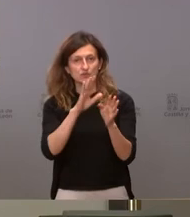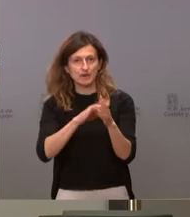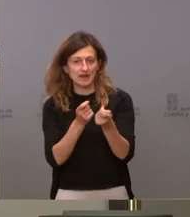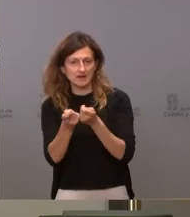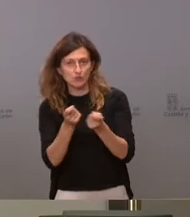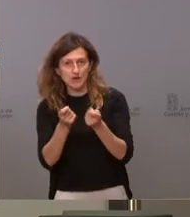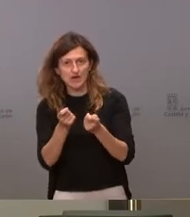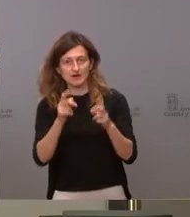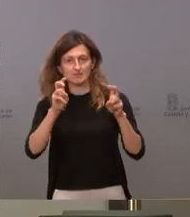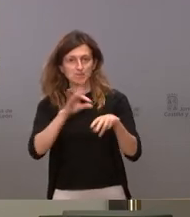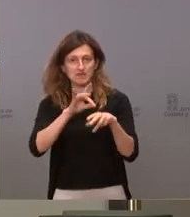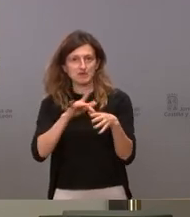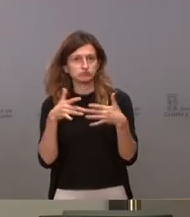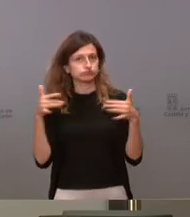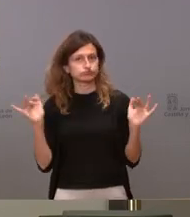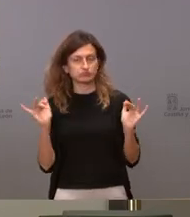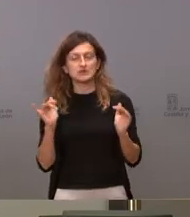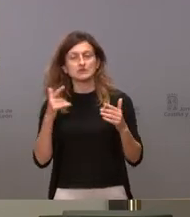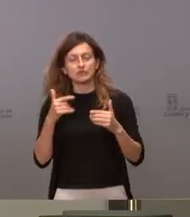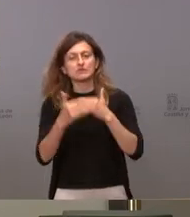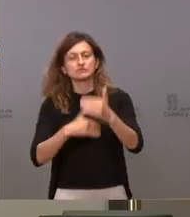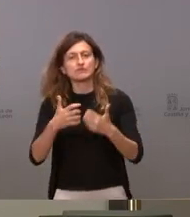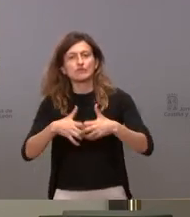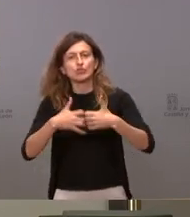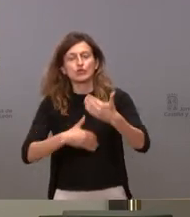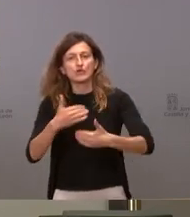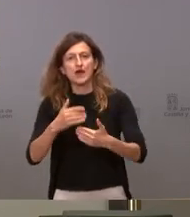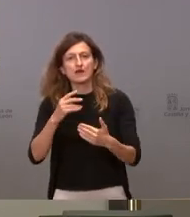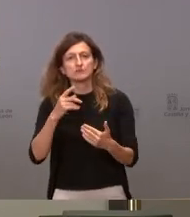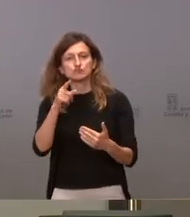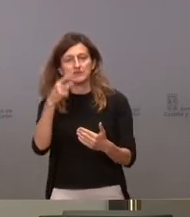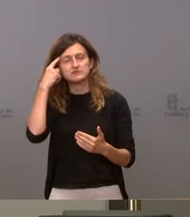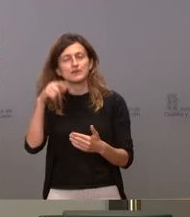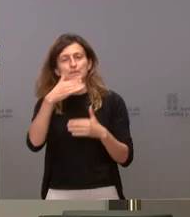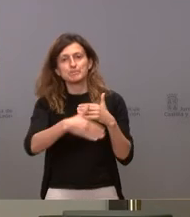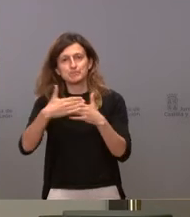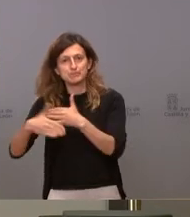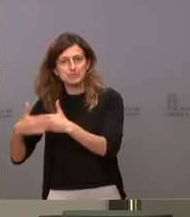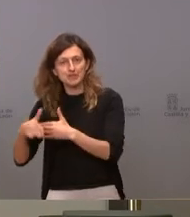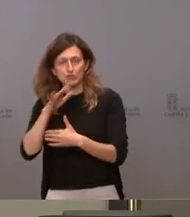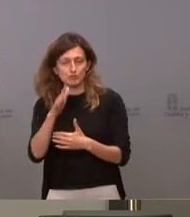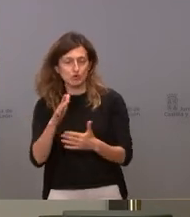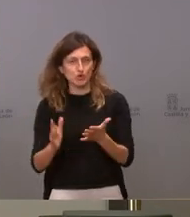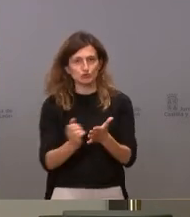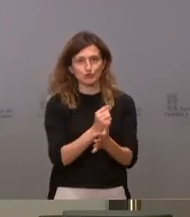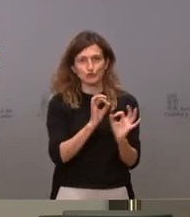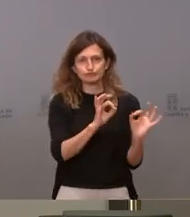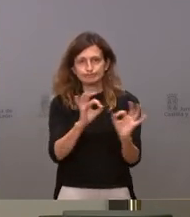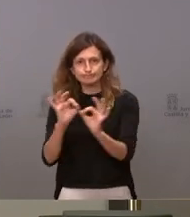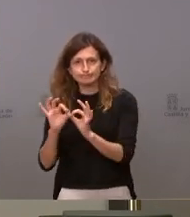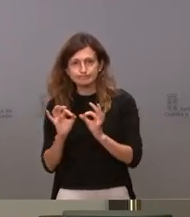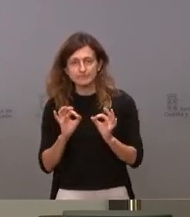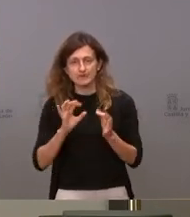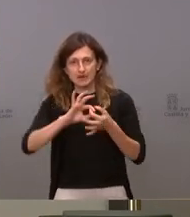la objeción de conciencia y bueno pues para ponerlo todo en marcha ¿qué plazos manejan ustedes para tener ya lo que es todo todo el